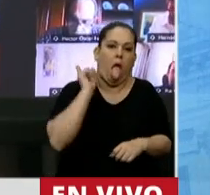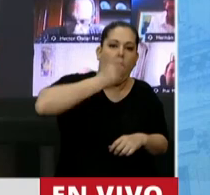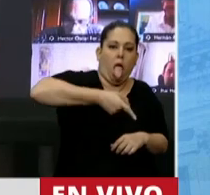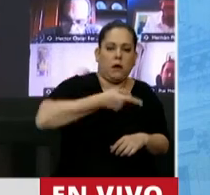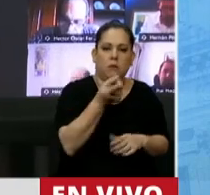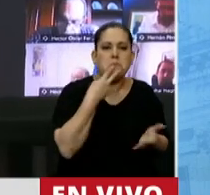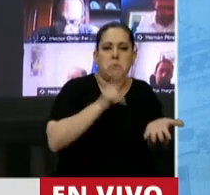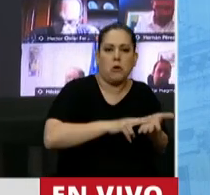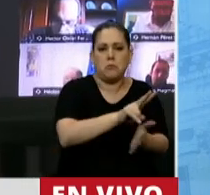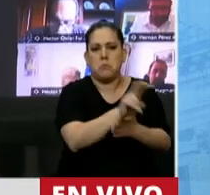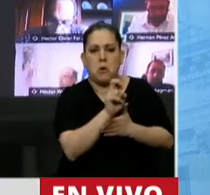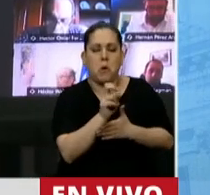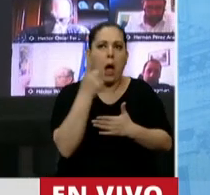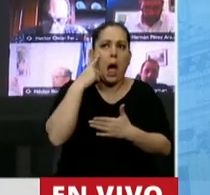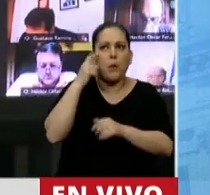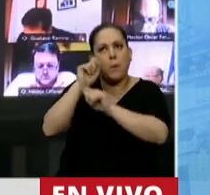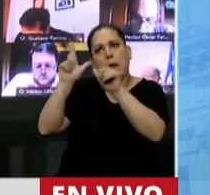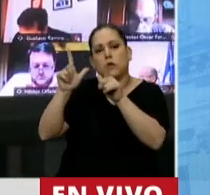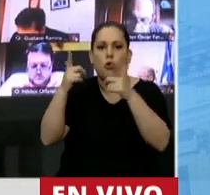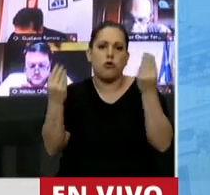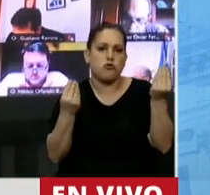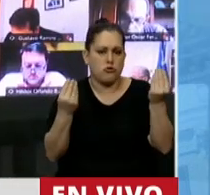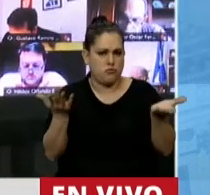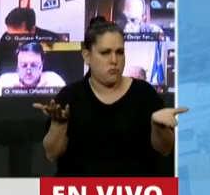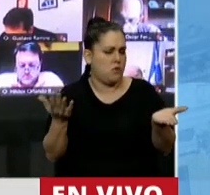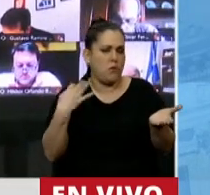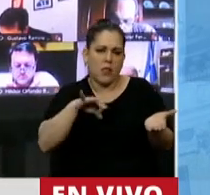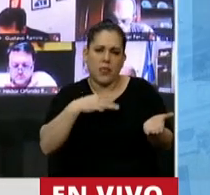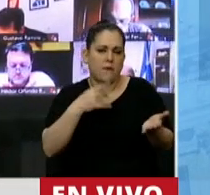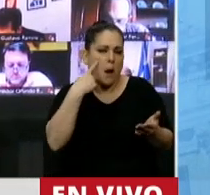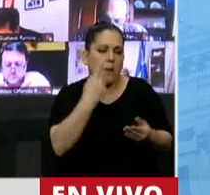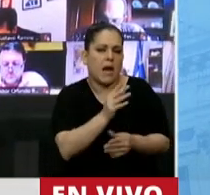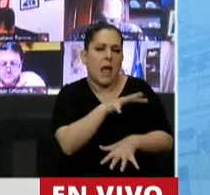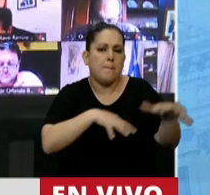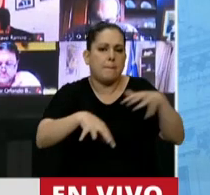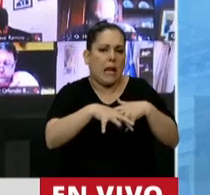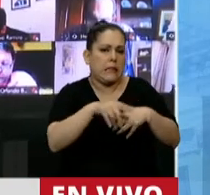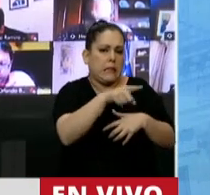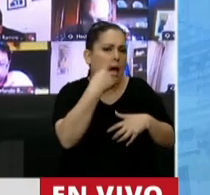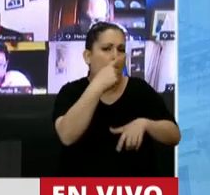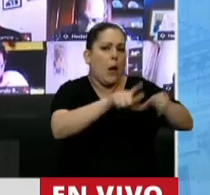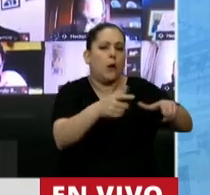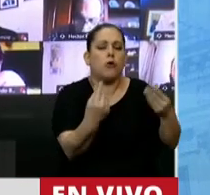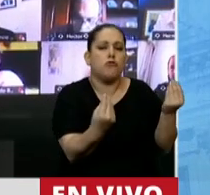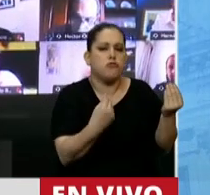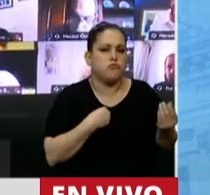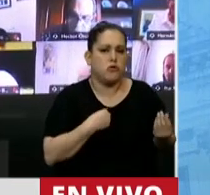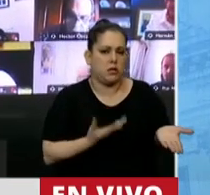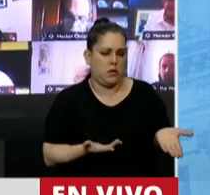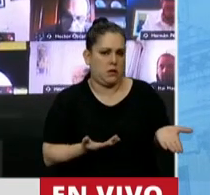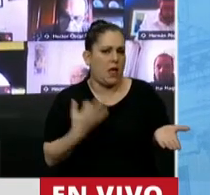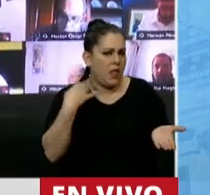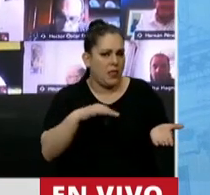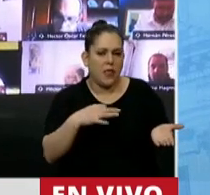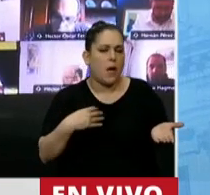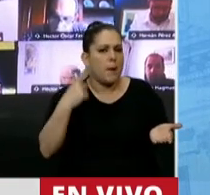desde un mundo imaginario a ideal. Pongámonos en sus zapatos. Los invito cordialmente. Pónganse en